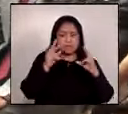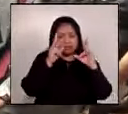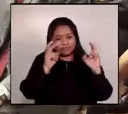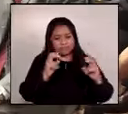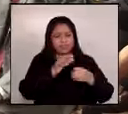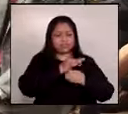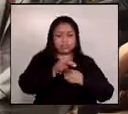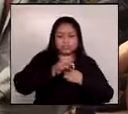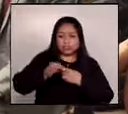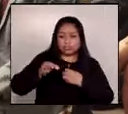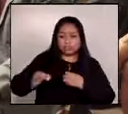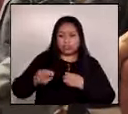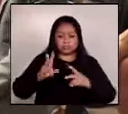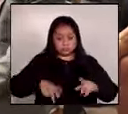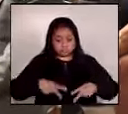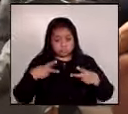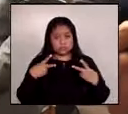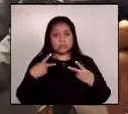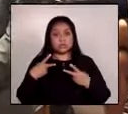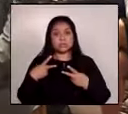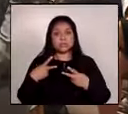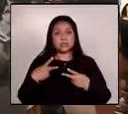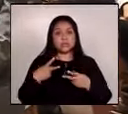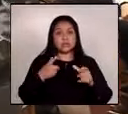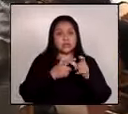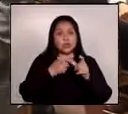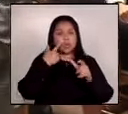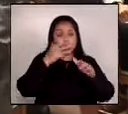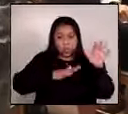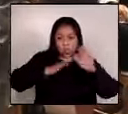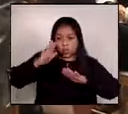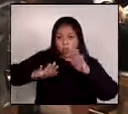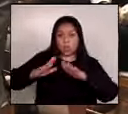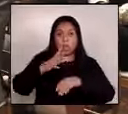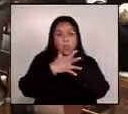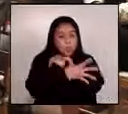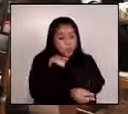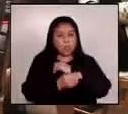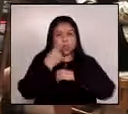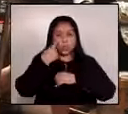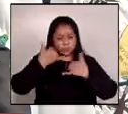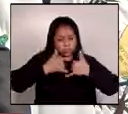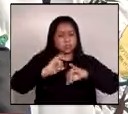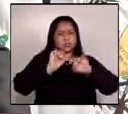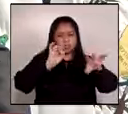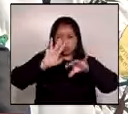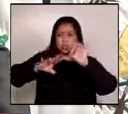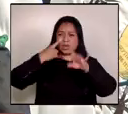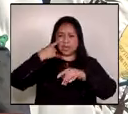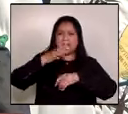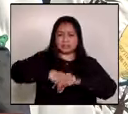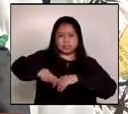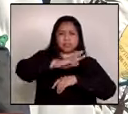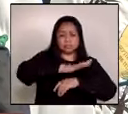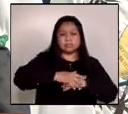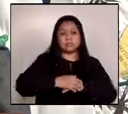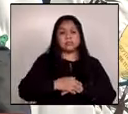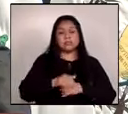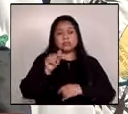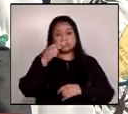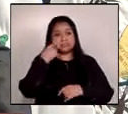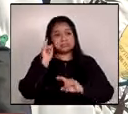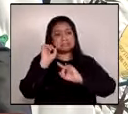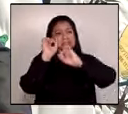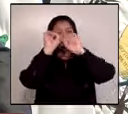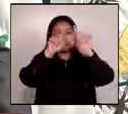pueblo que vive con condiciones de pobreza todavía en su mayoría, iban a las